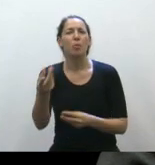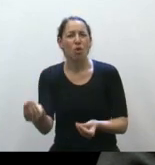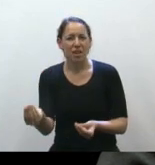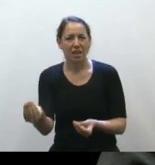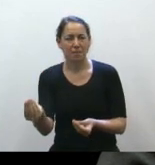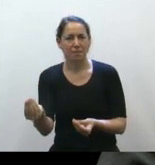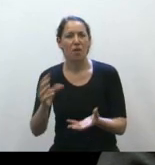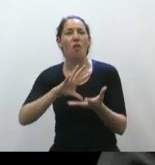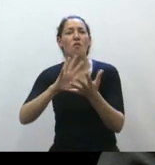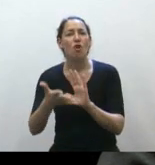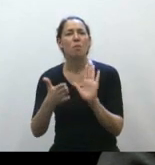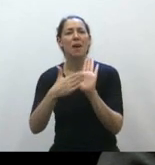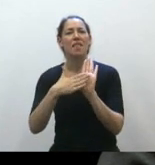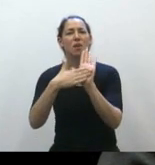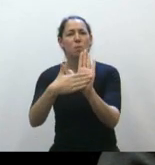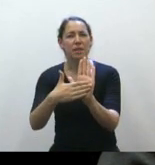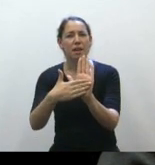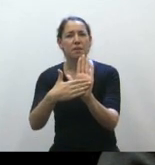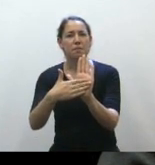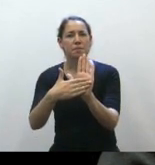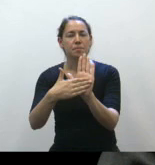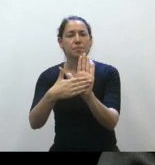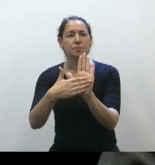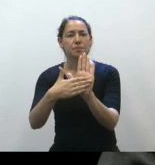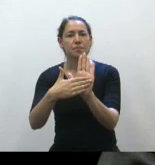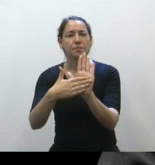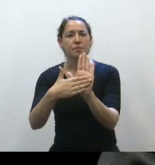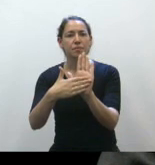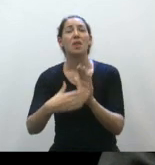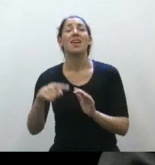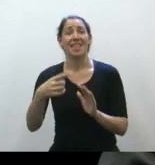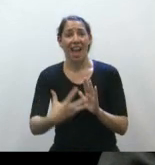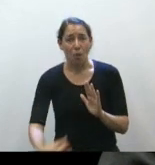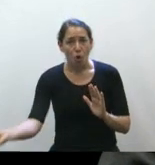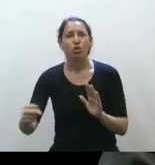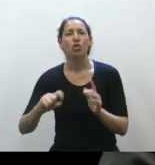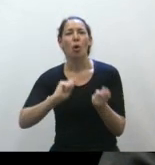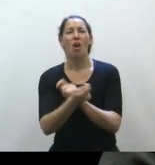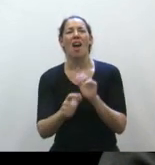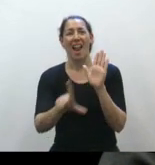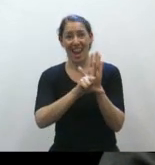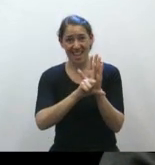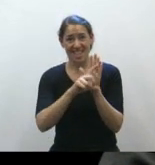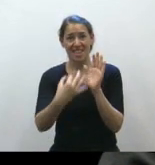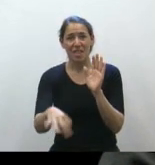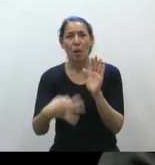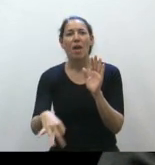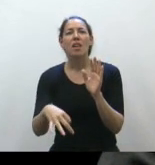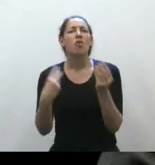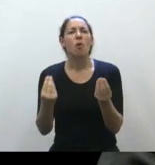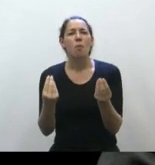que hay que legalizar el aborto es desconociendo